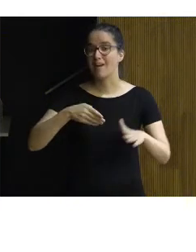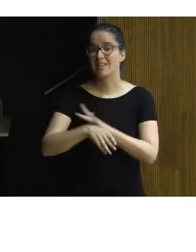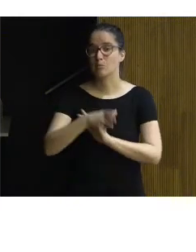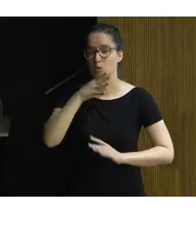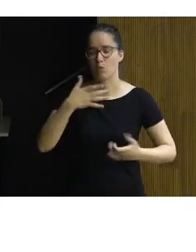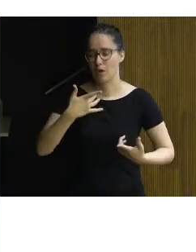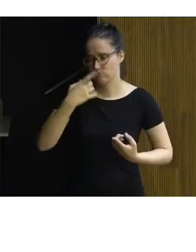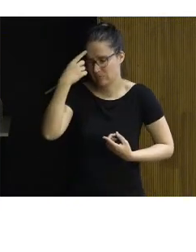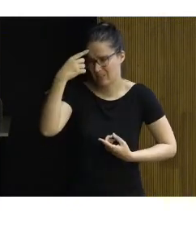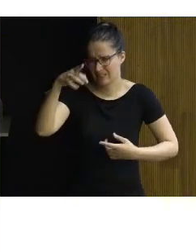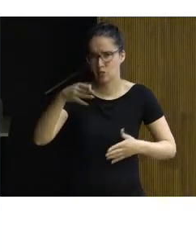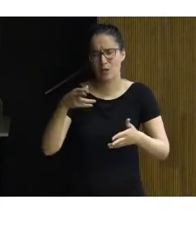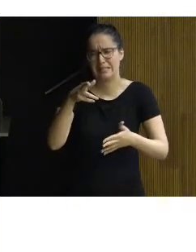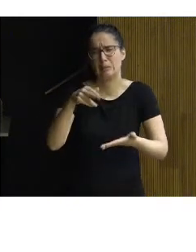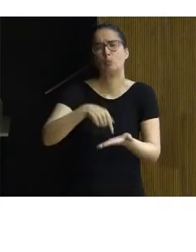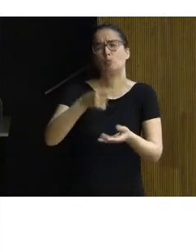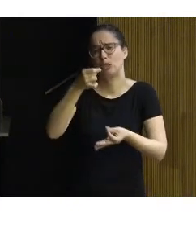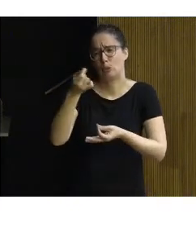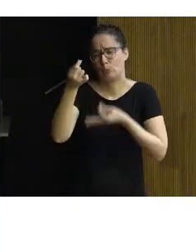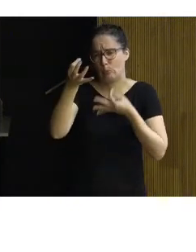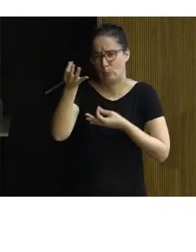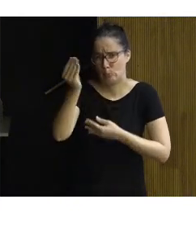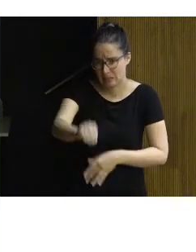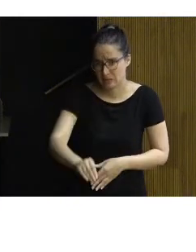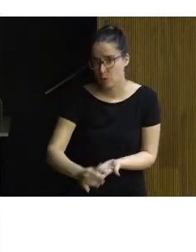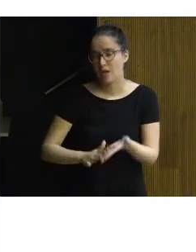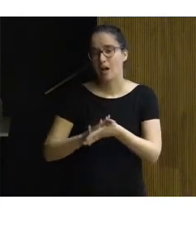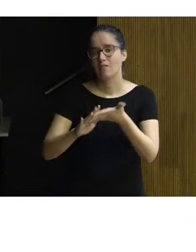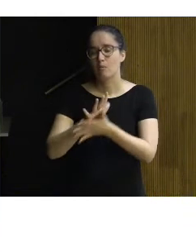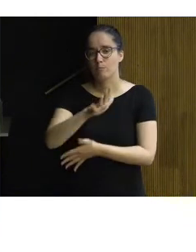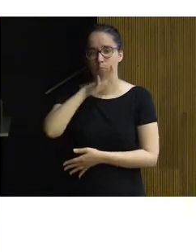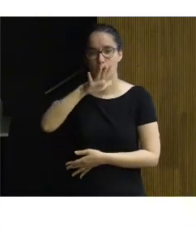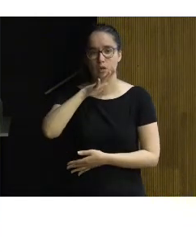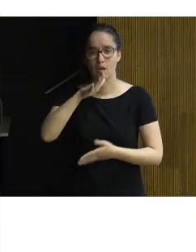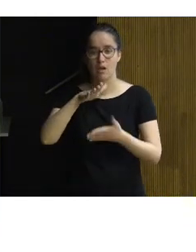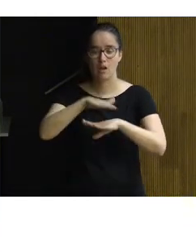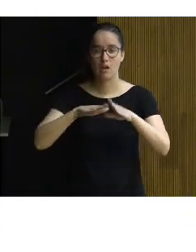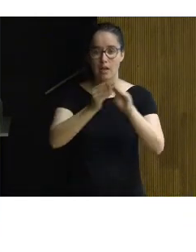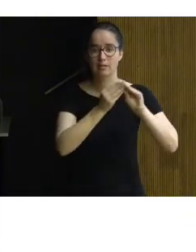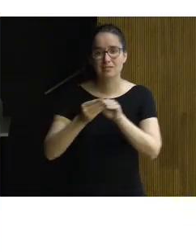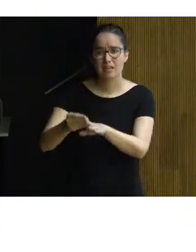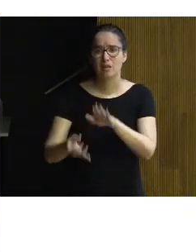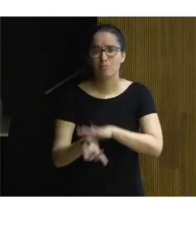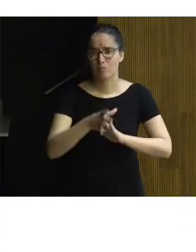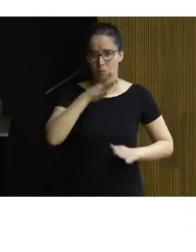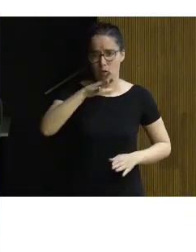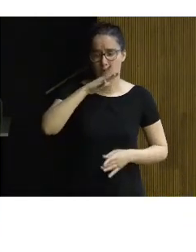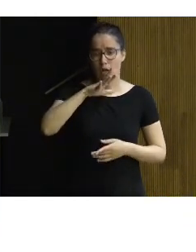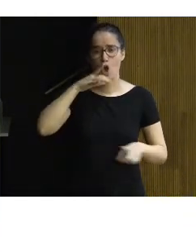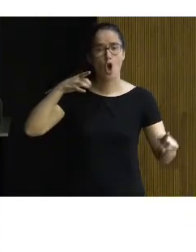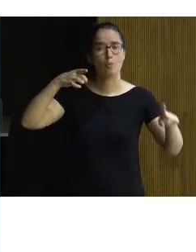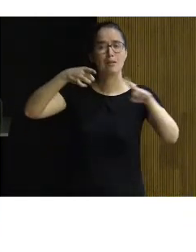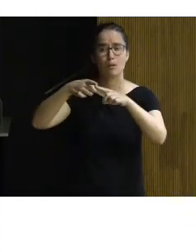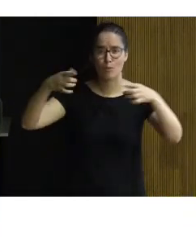incidir un poquito más solo, pero solo un poquito más. Os voy a entrar a hablar de por qué el estándar, por qué hemos hecho un estándar, cuál es el